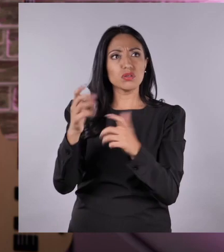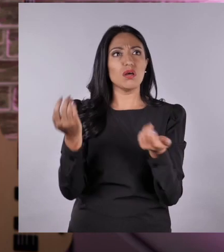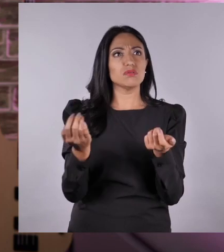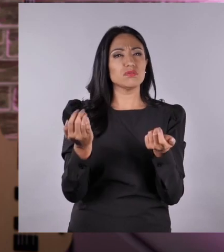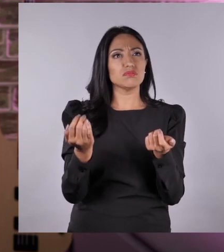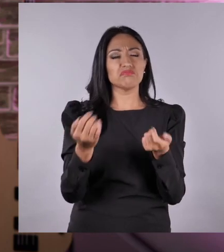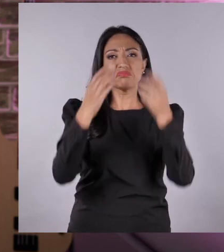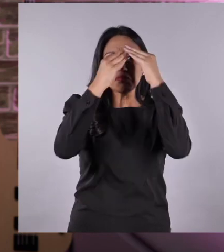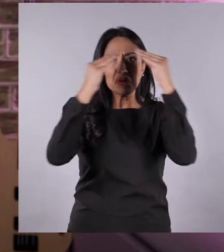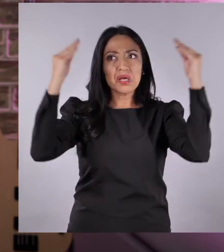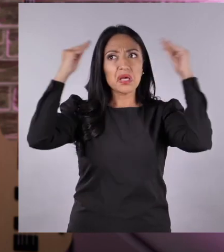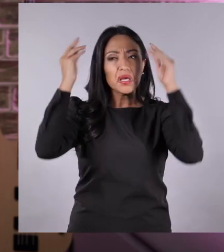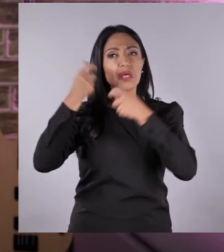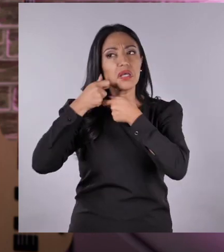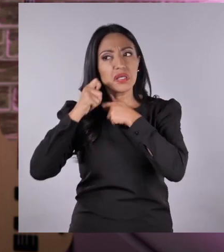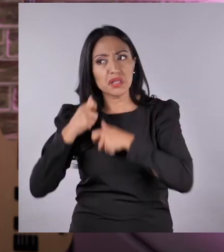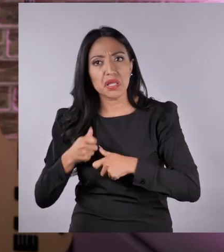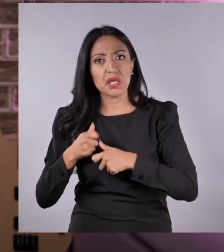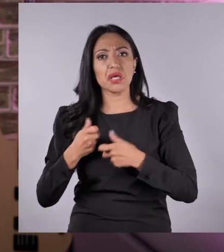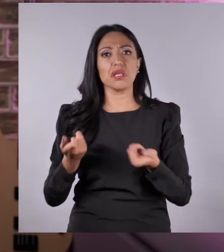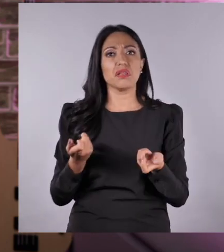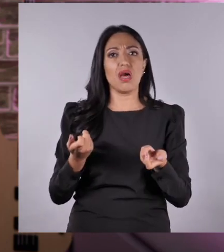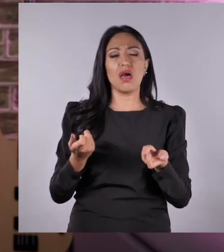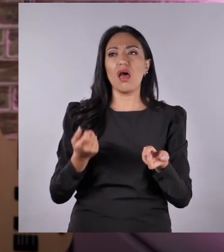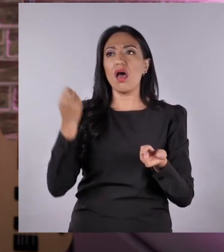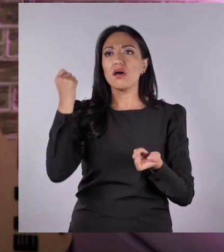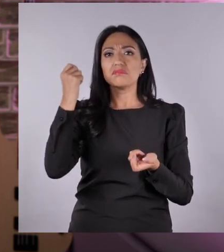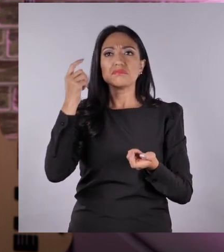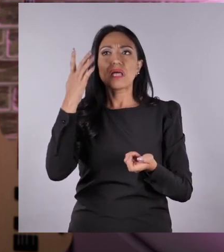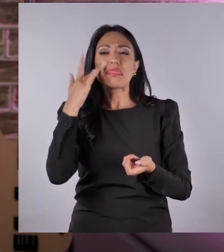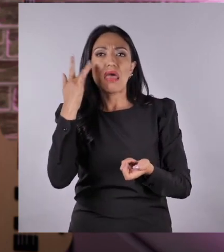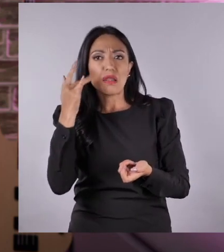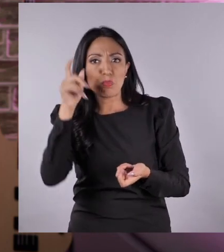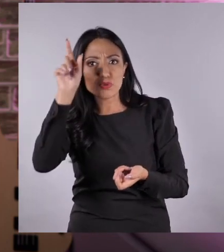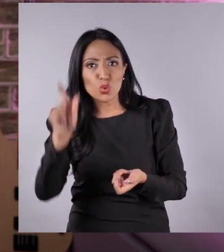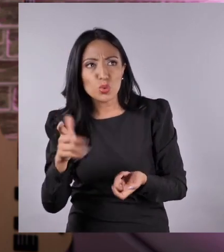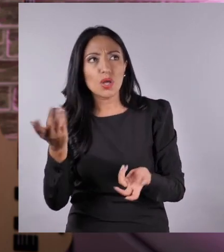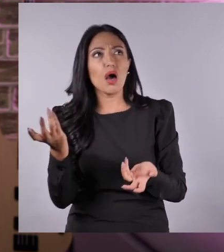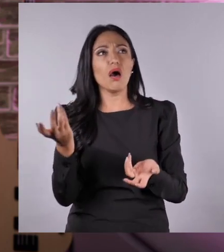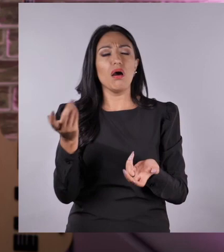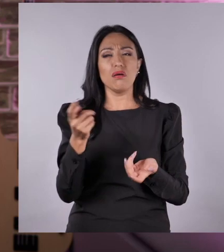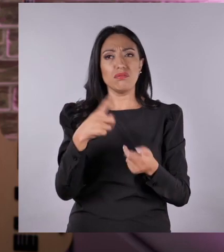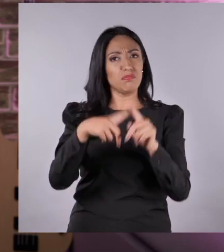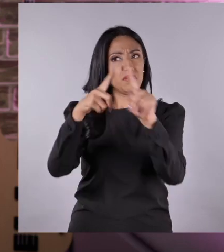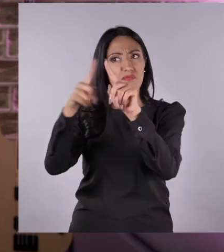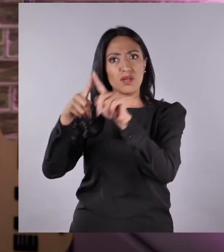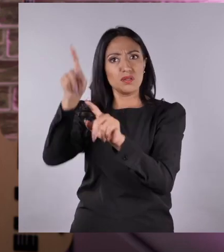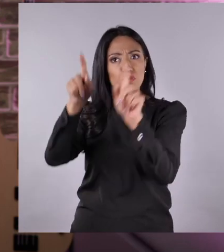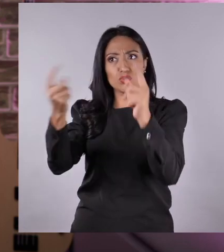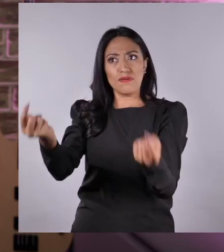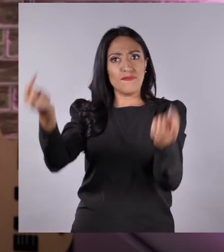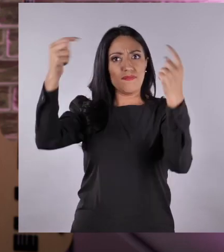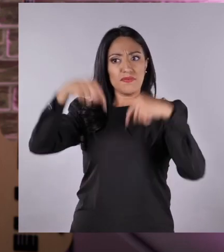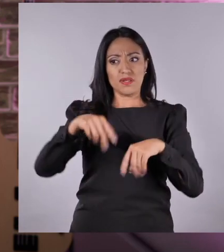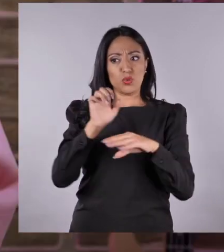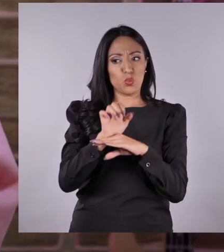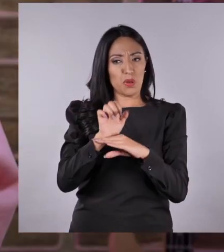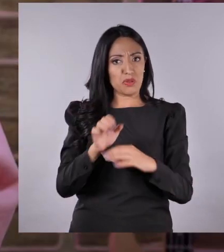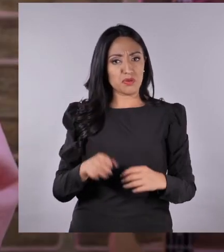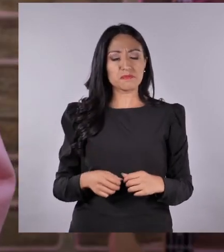Indígenas, afroecuatorianos, montuvios, mestizos y gente que ha llegado de otros países a vivir acá.